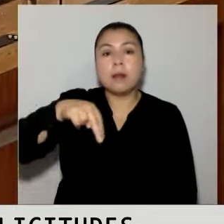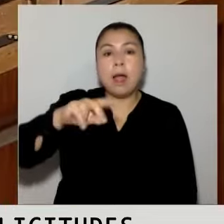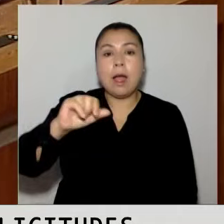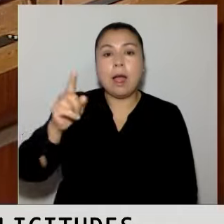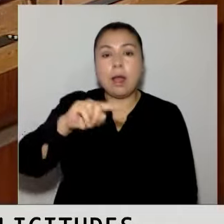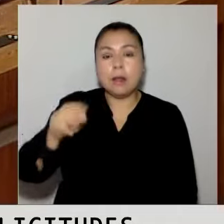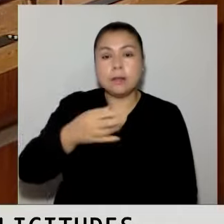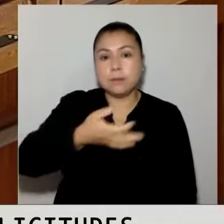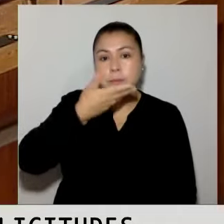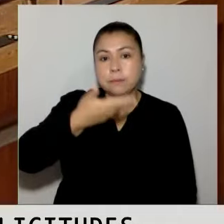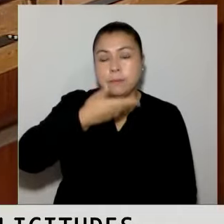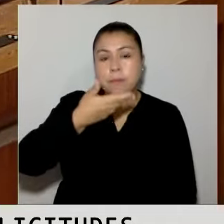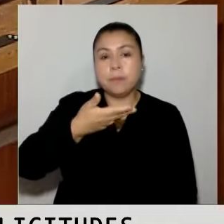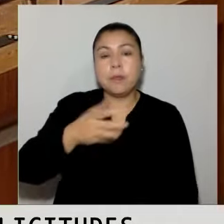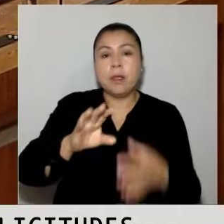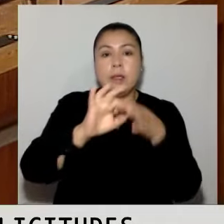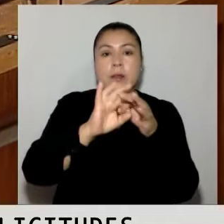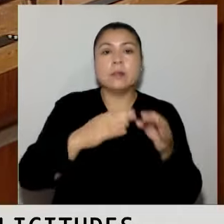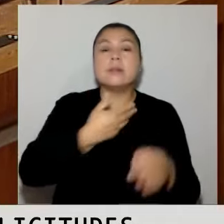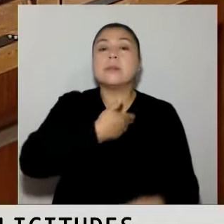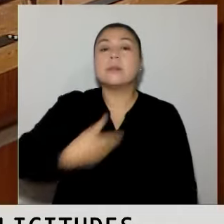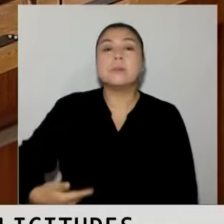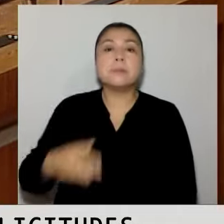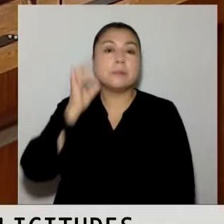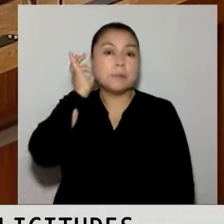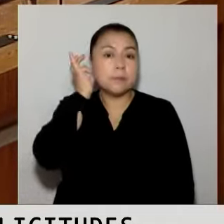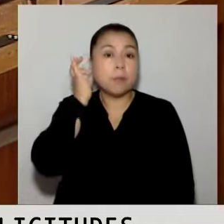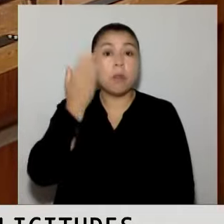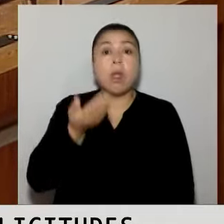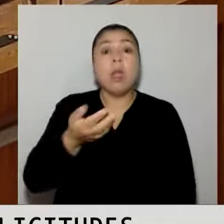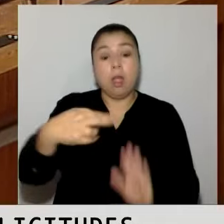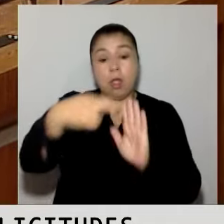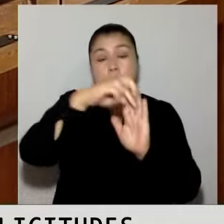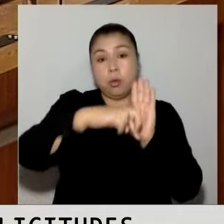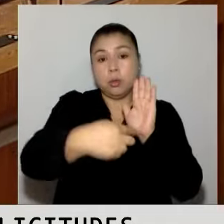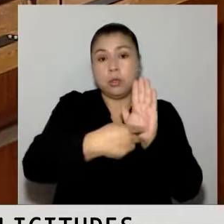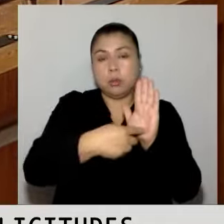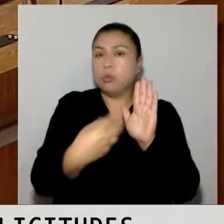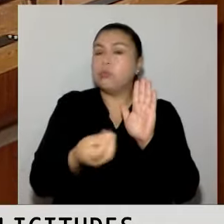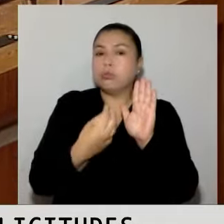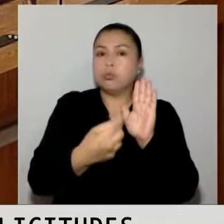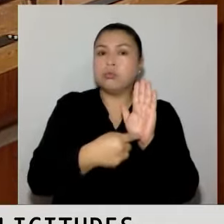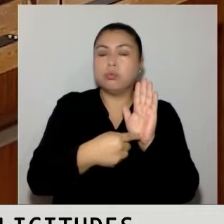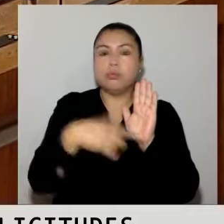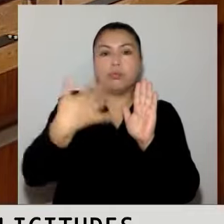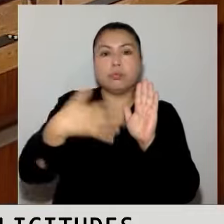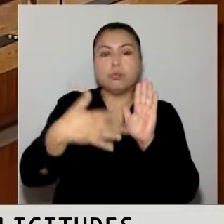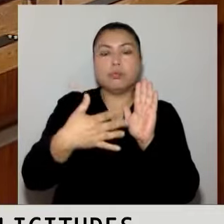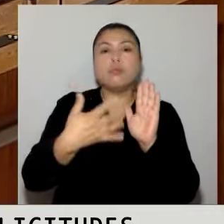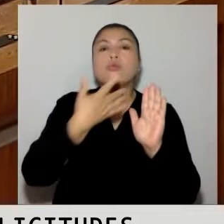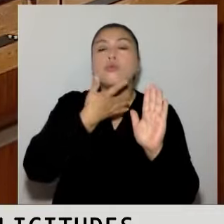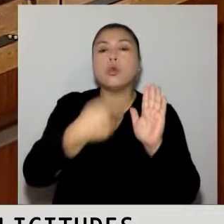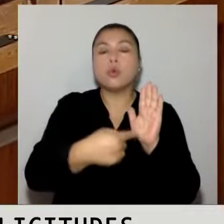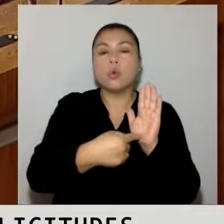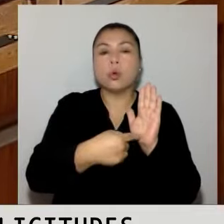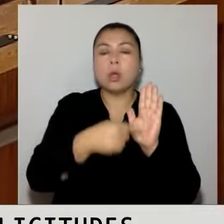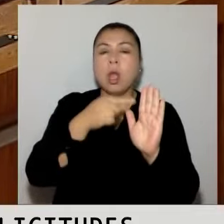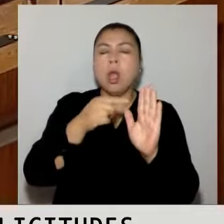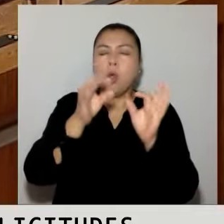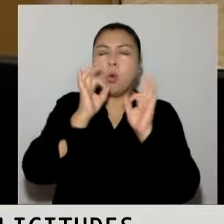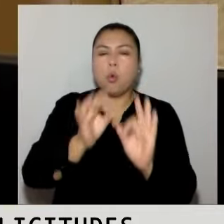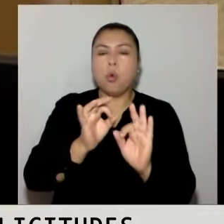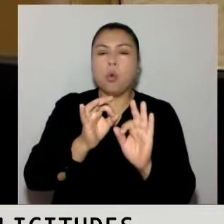Muchas gracias, Presidenta. Bueno, este es un proyecto que es muy relevante porque va justamente en la línea también